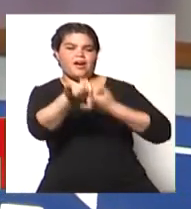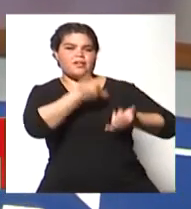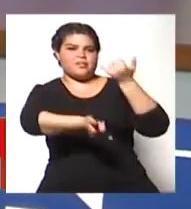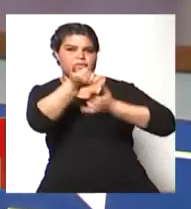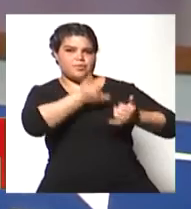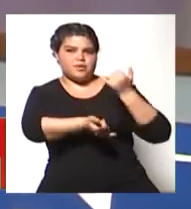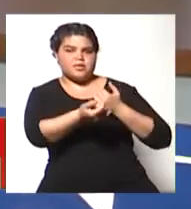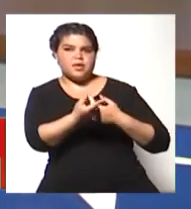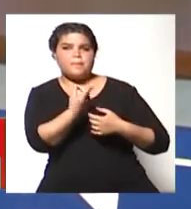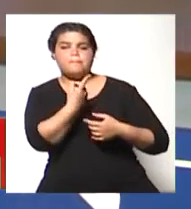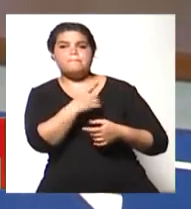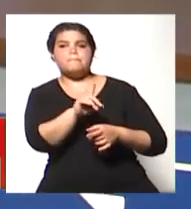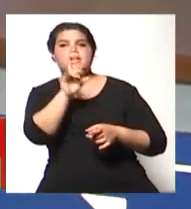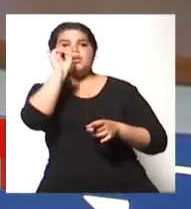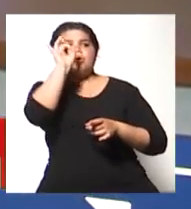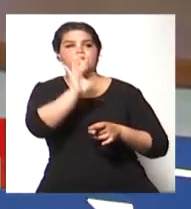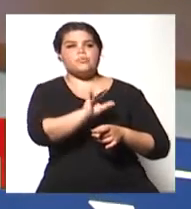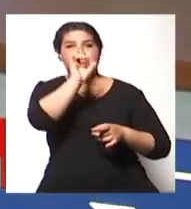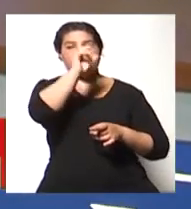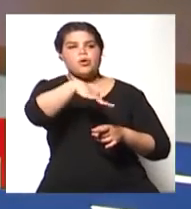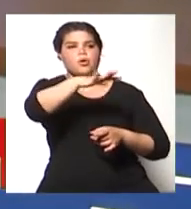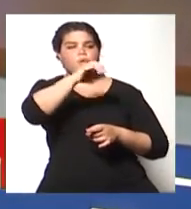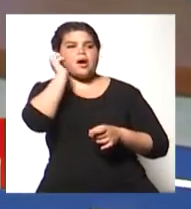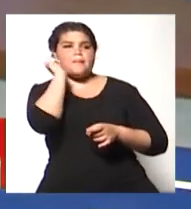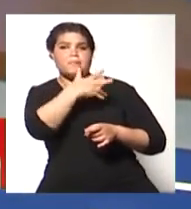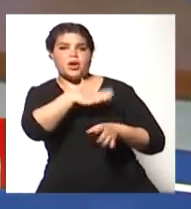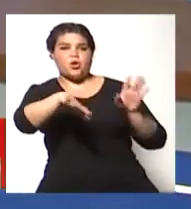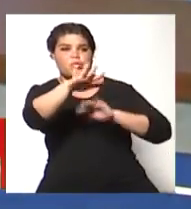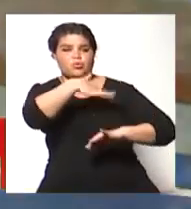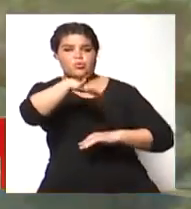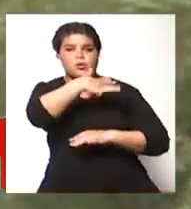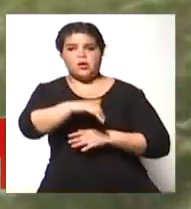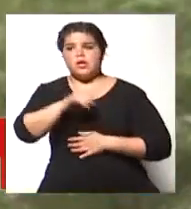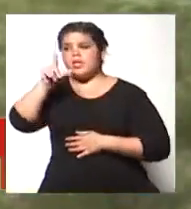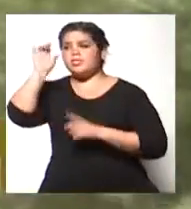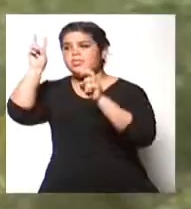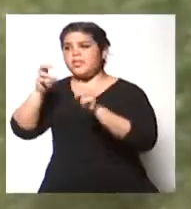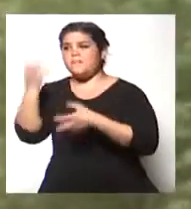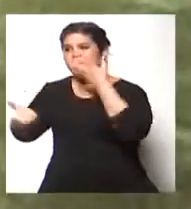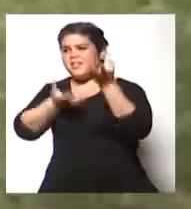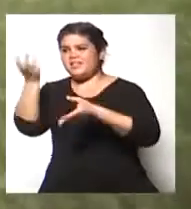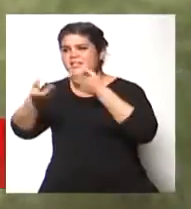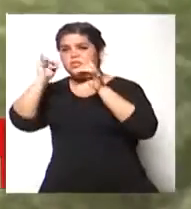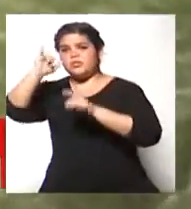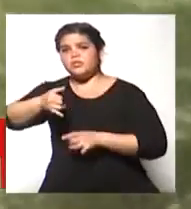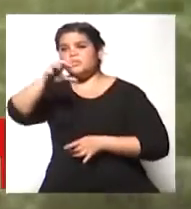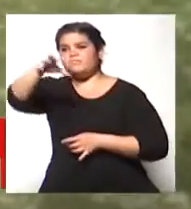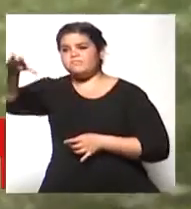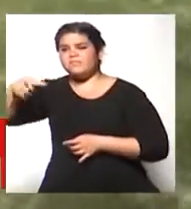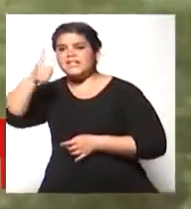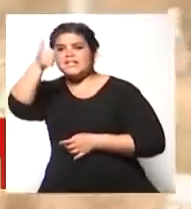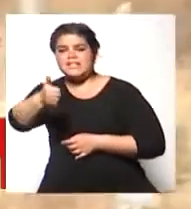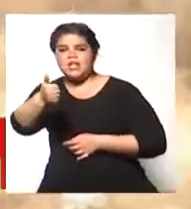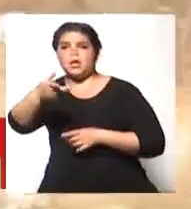respuesta, pero ¿fue uno de los departamentos más afectados? En los que hacen incendios, sí, porque tuvieron seis incendios. Más los